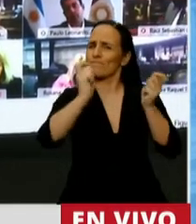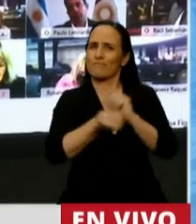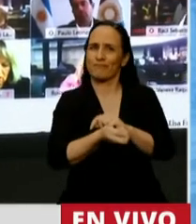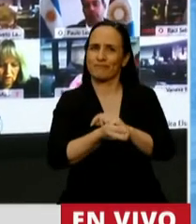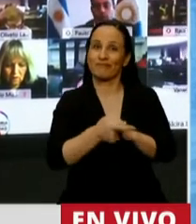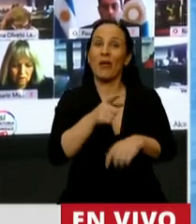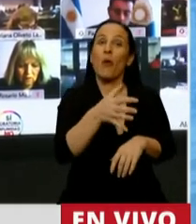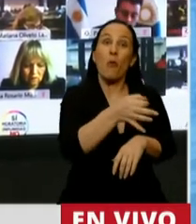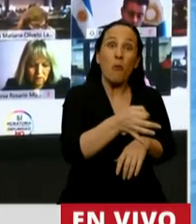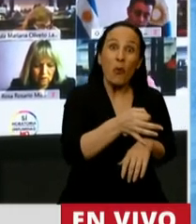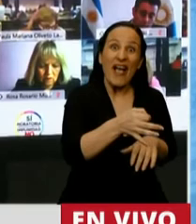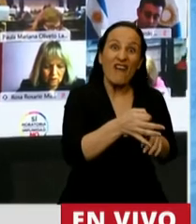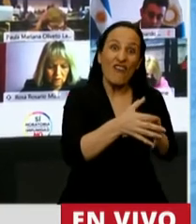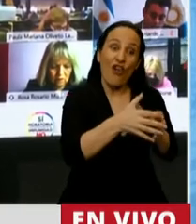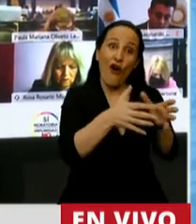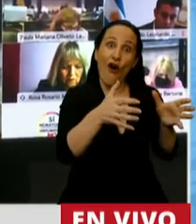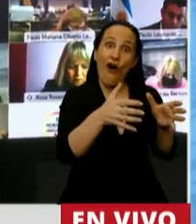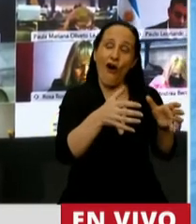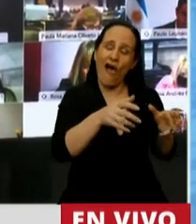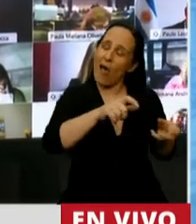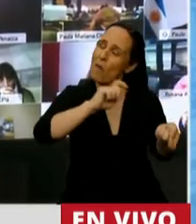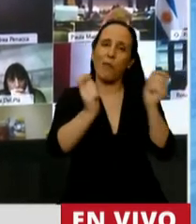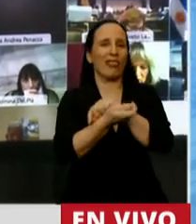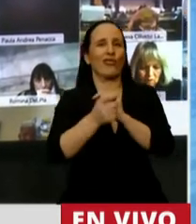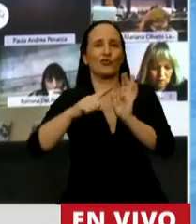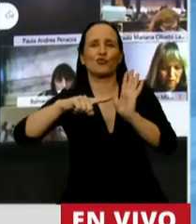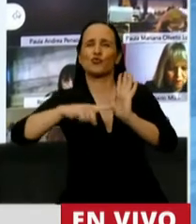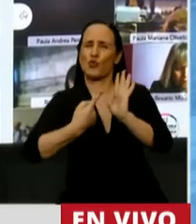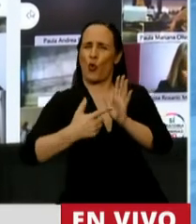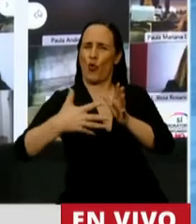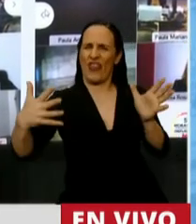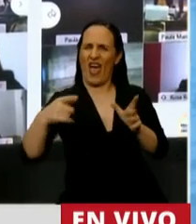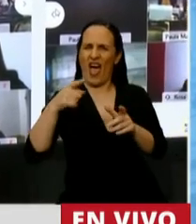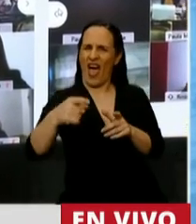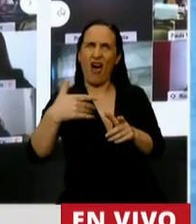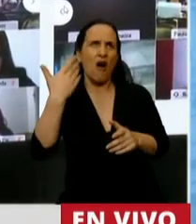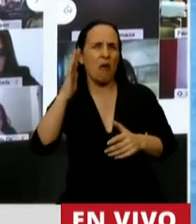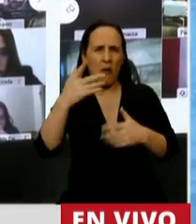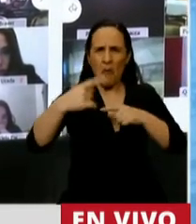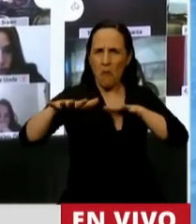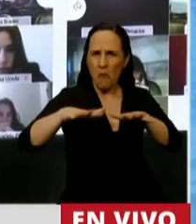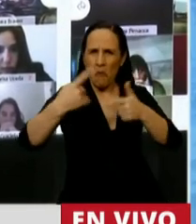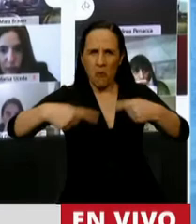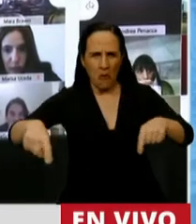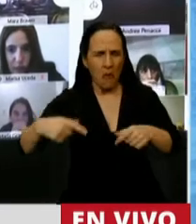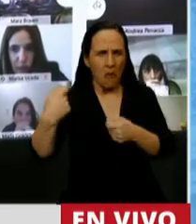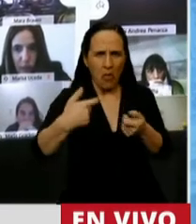pueblo grande a una gran ciudad con proyección, con perspectiva y con dinamismo.